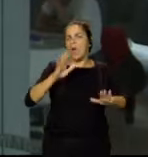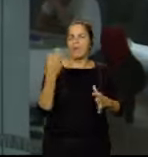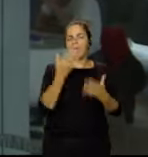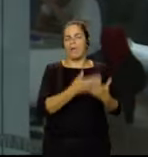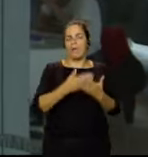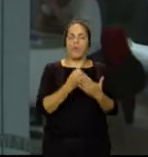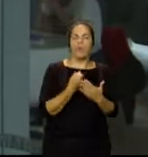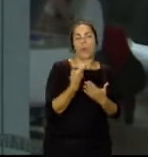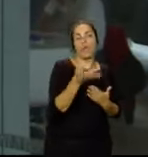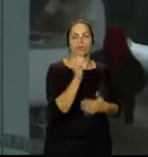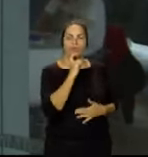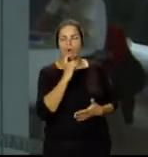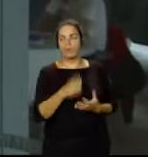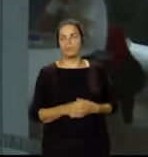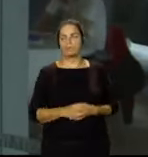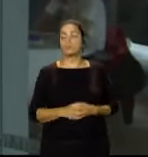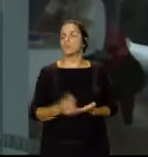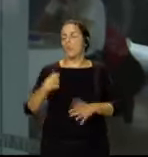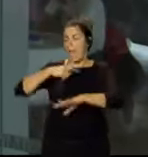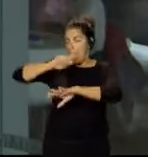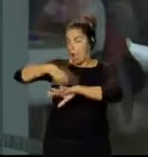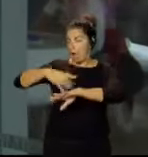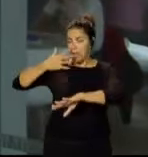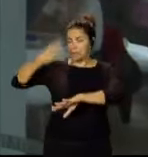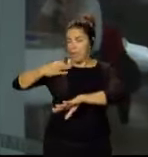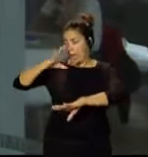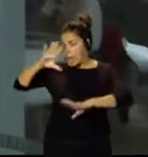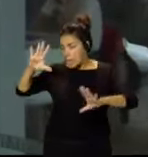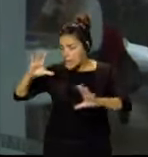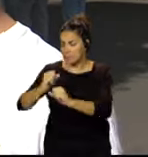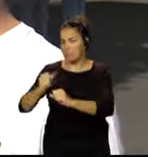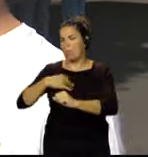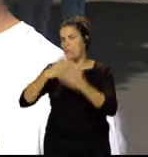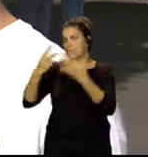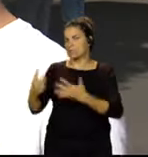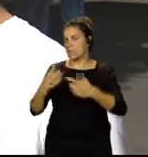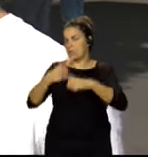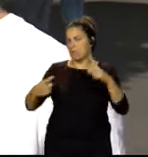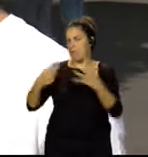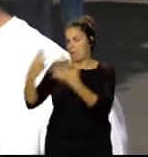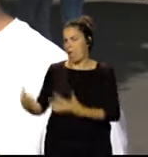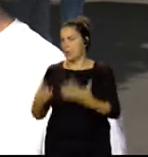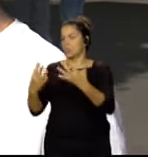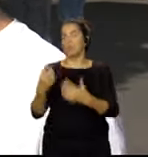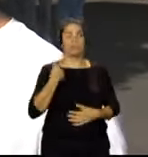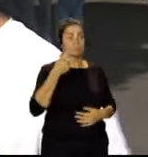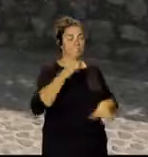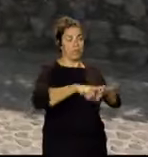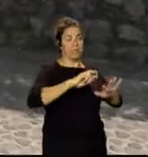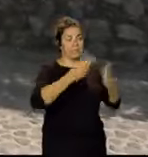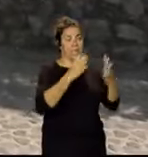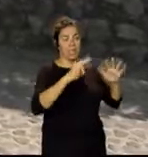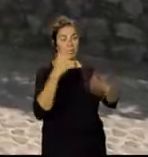Horas efectivas de que yo estoy concentrado y tal, puede ser siete y media, ocho. Venimos desde las siete, ocho de la mañana.